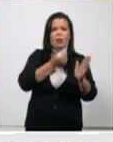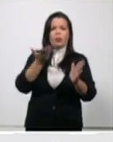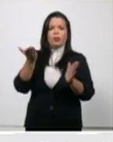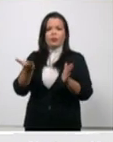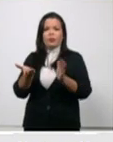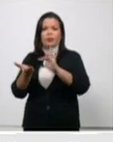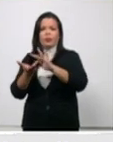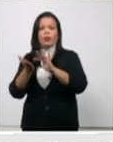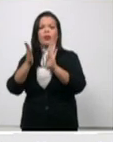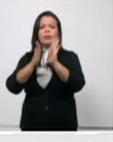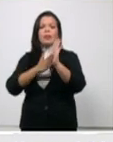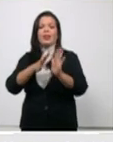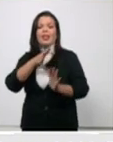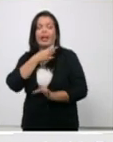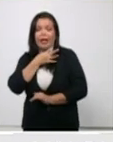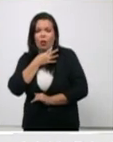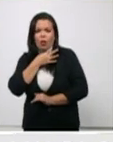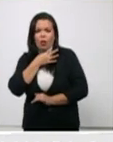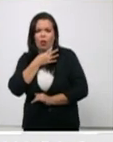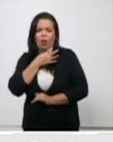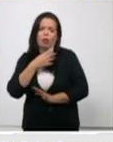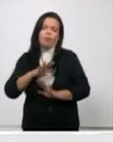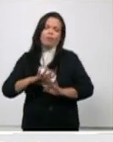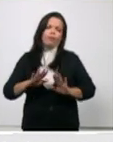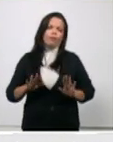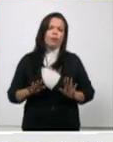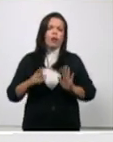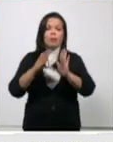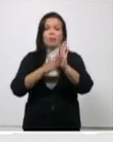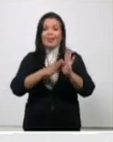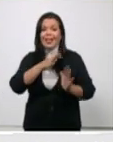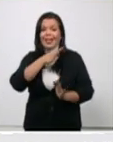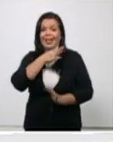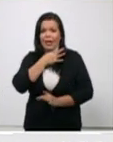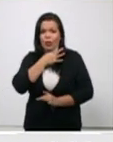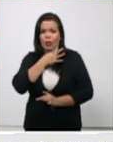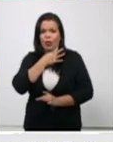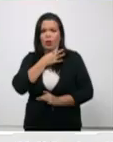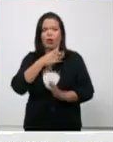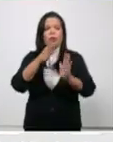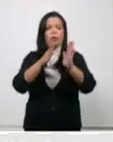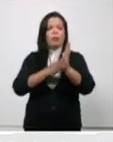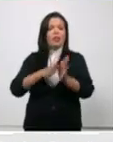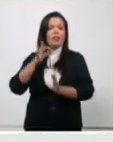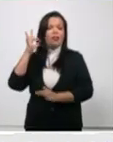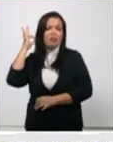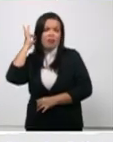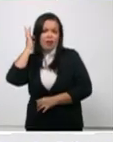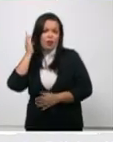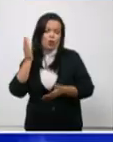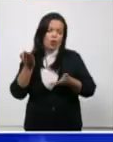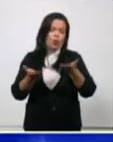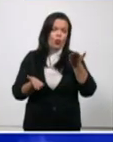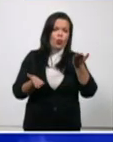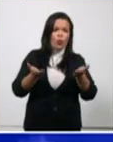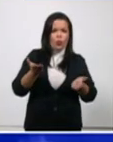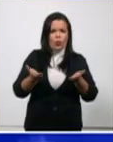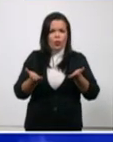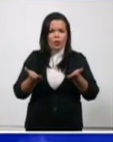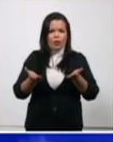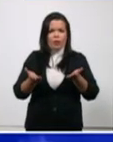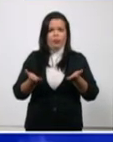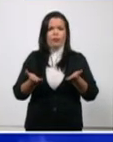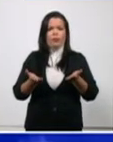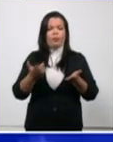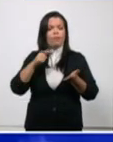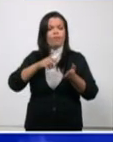cifra que perdónenme entre enero y febrero febrero ya con una cifra que que es